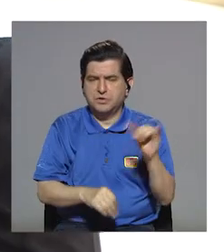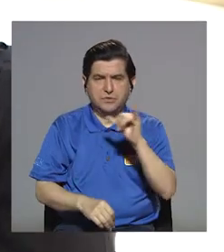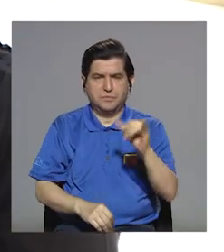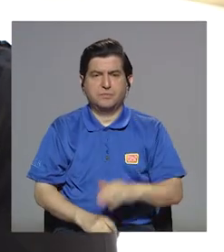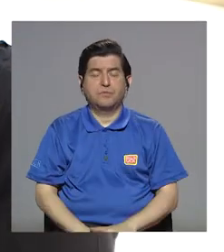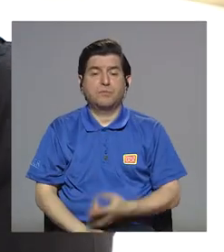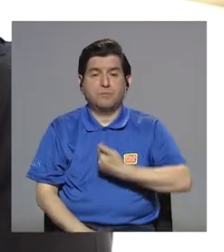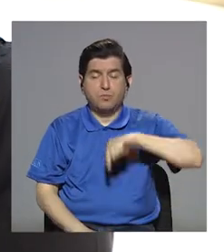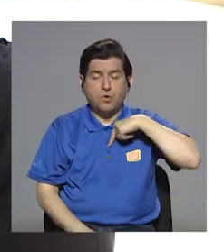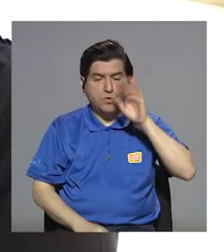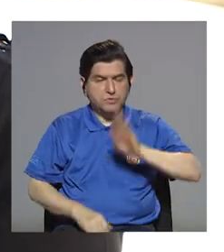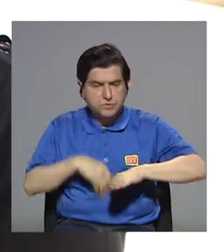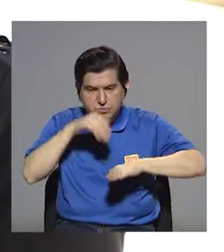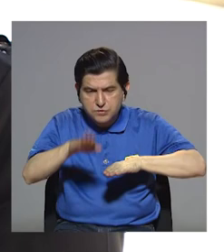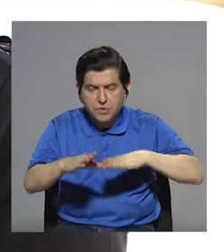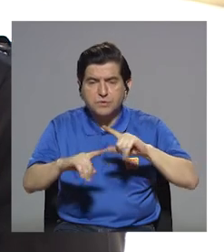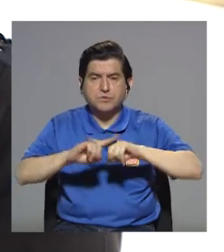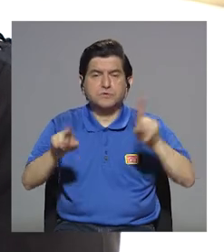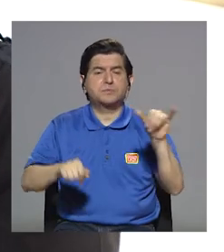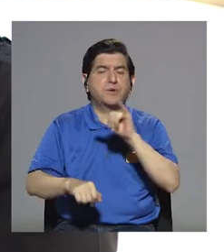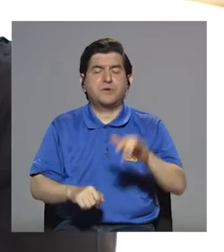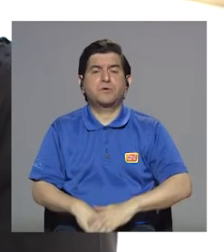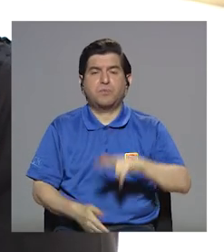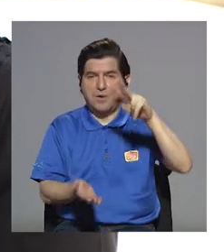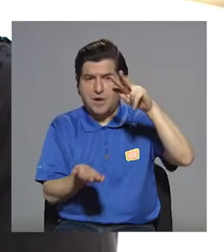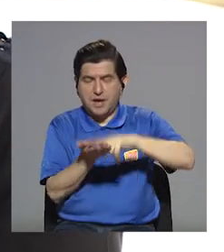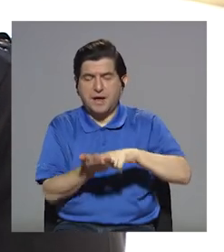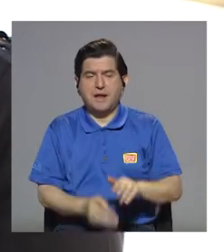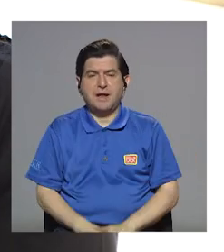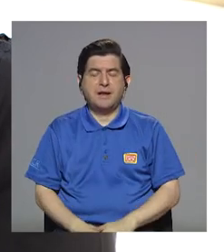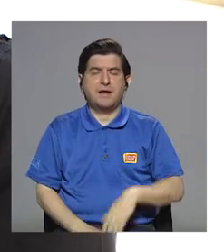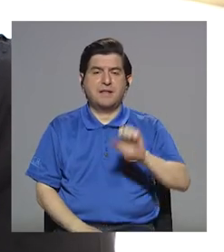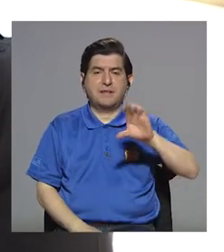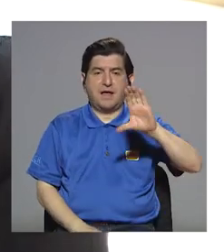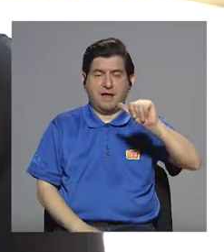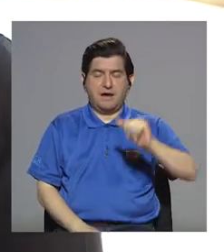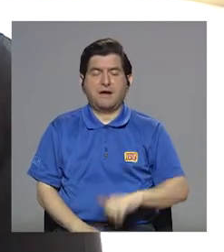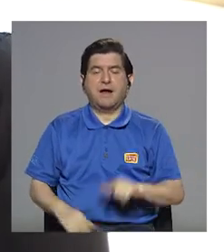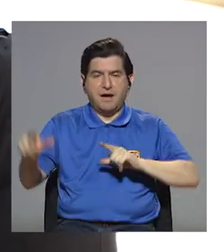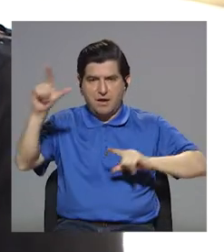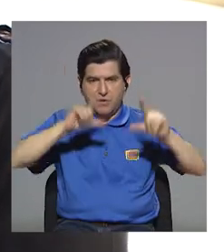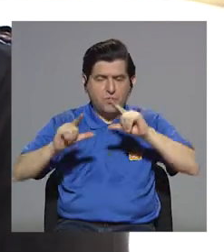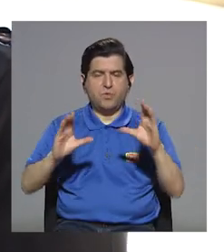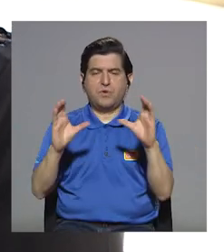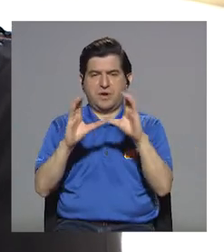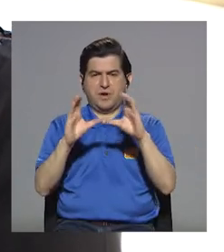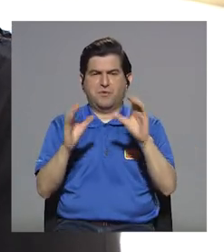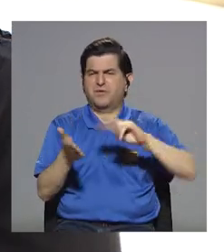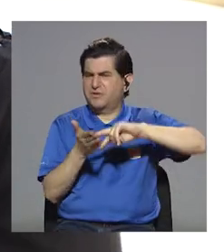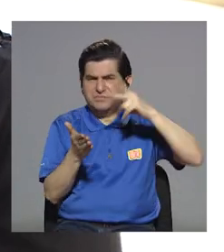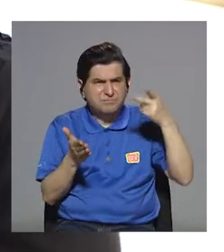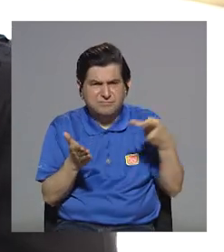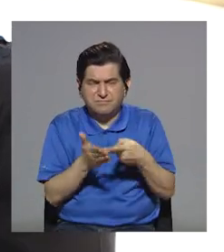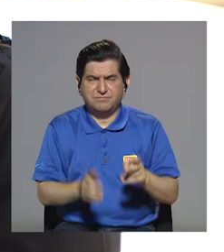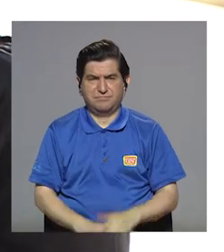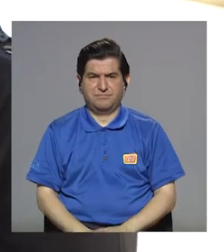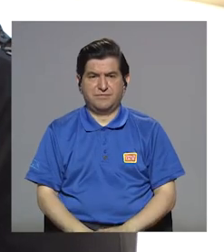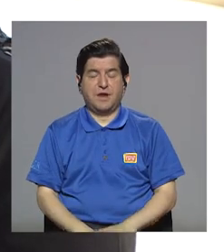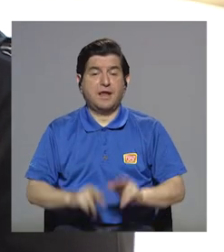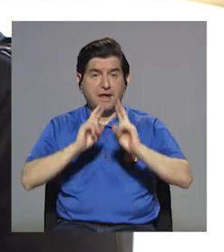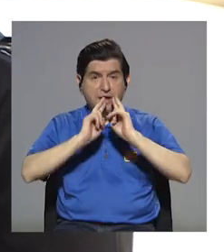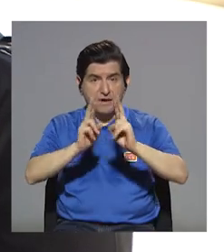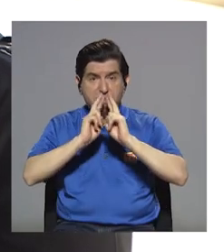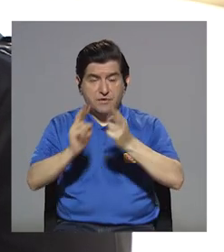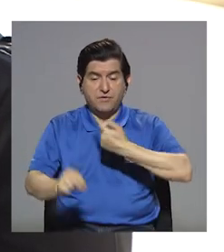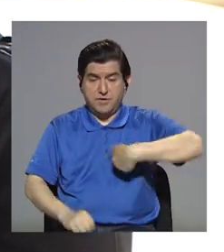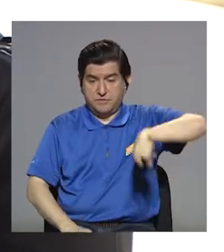realizamos estos pasos, pero también tenemos el aval de el ECA, entonces nosotros somos un laboratorio acreditado. ¿Qué significa esto? Bueno, que los resultados que